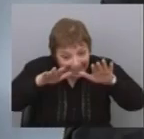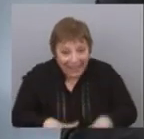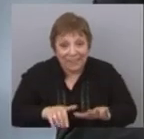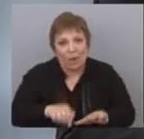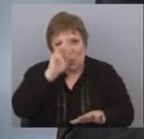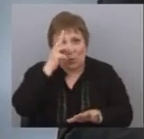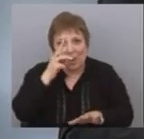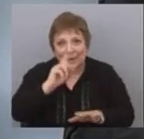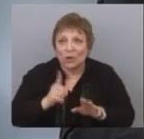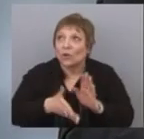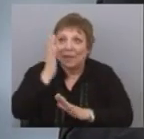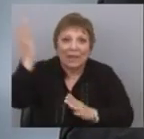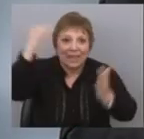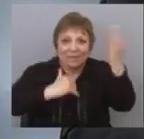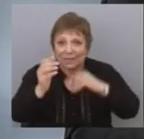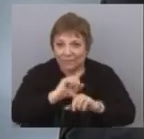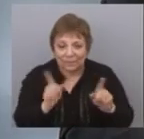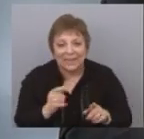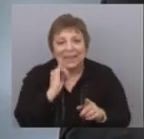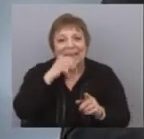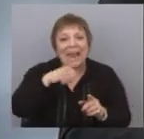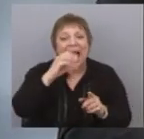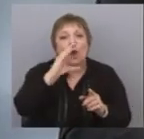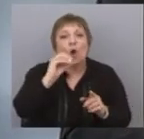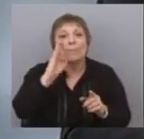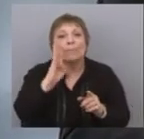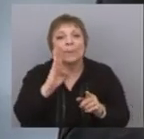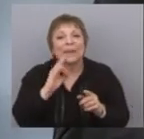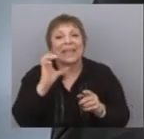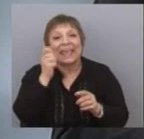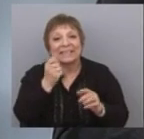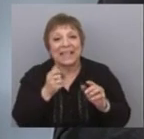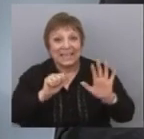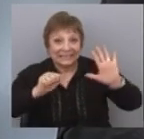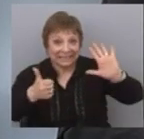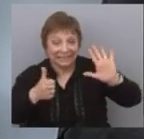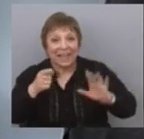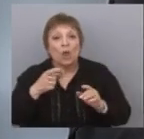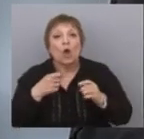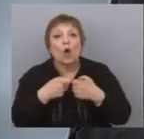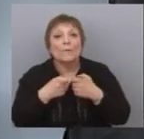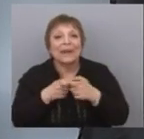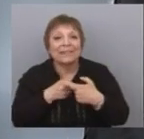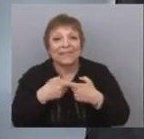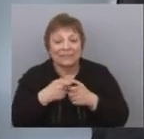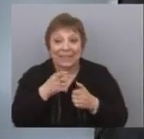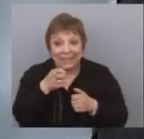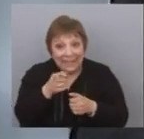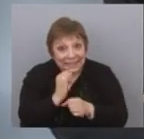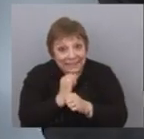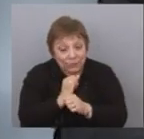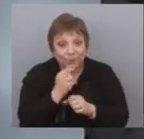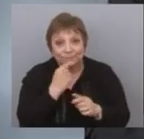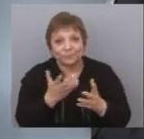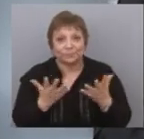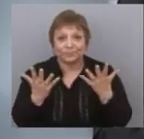sexto lugar, la sexta agencia es el INACOP, Instituto Nacional de Cooperativismo, que es un instituto donde